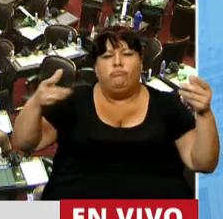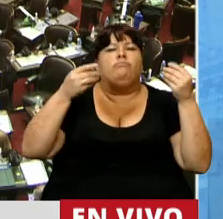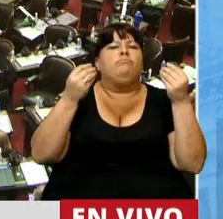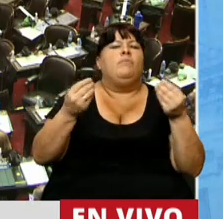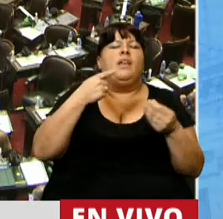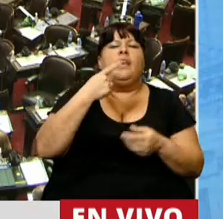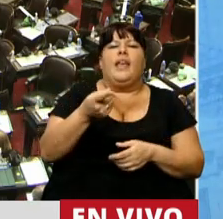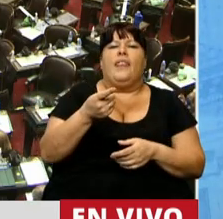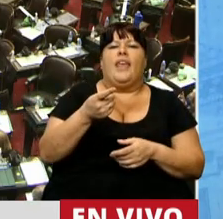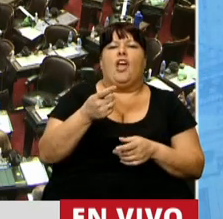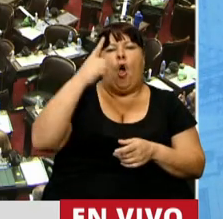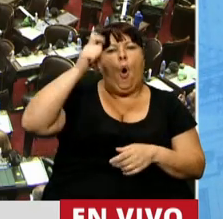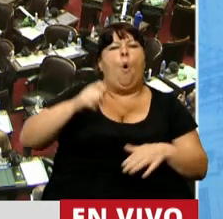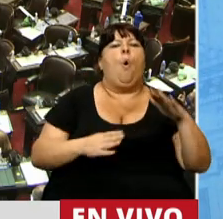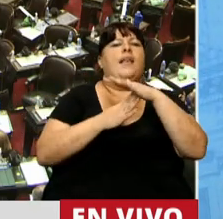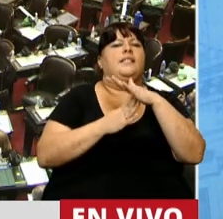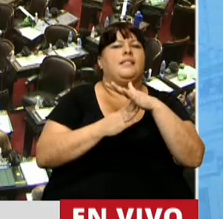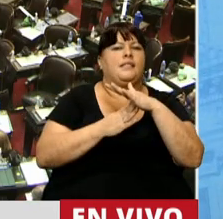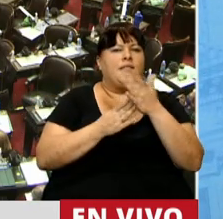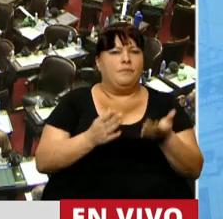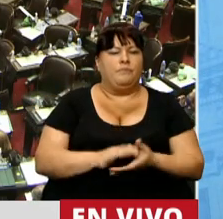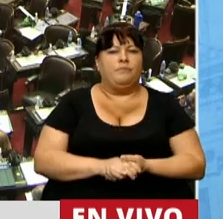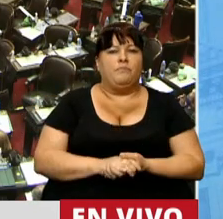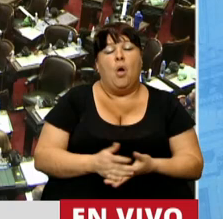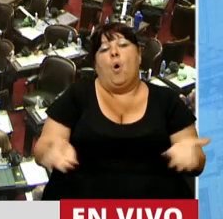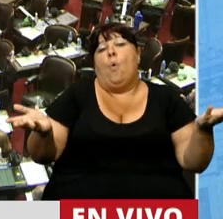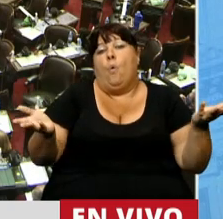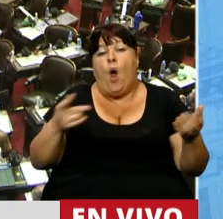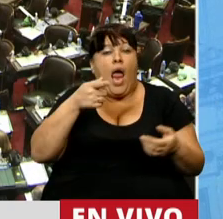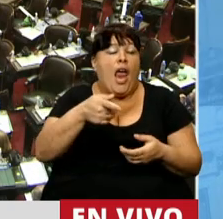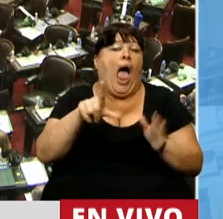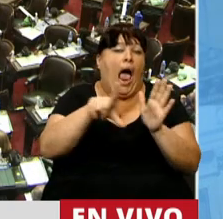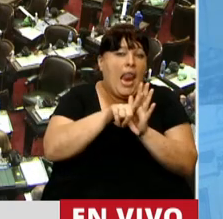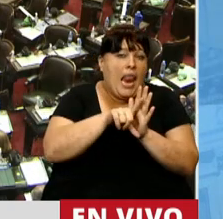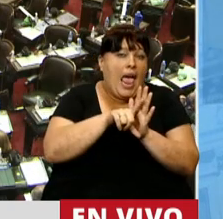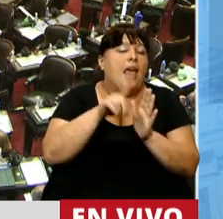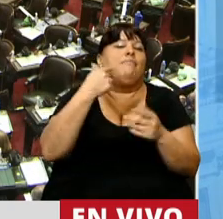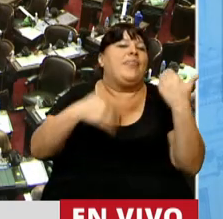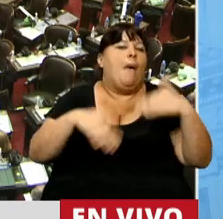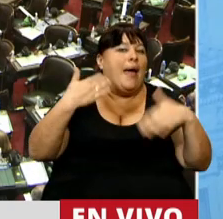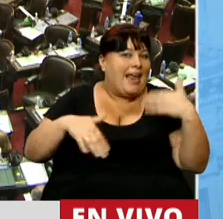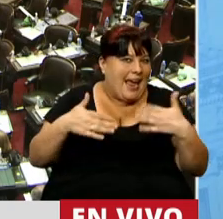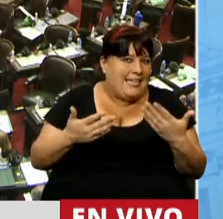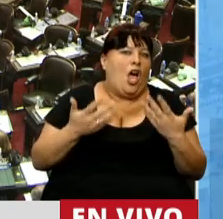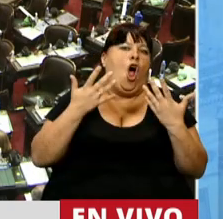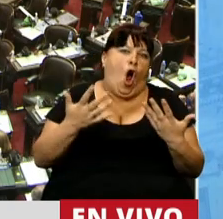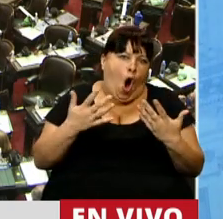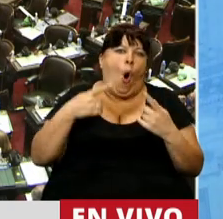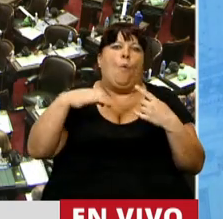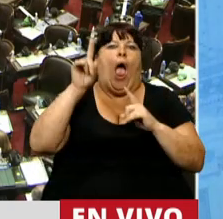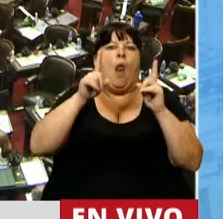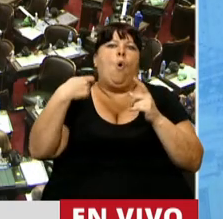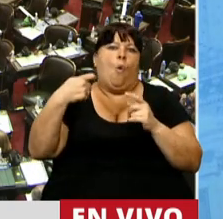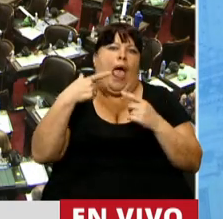dice la Corte Suprema de Justicia? Que, bueno, que como había una emergencia, obviamente hubo jubilados que